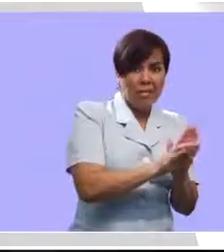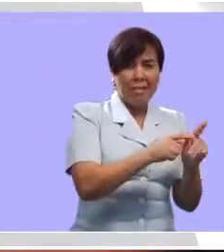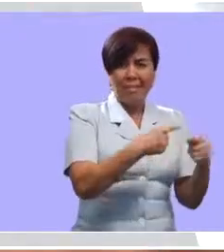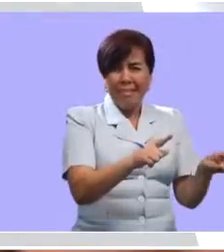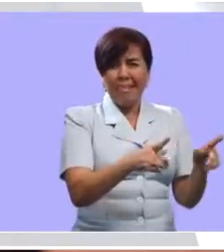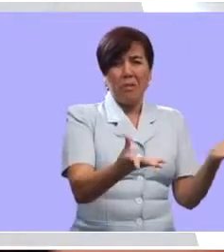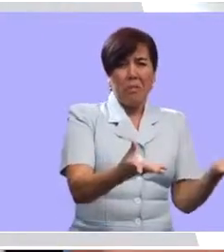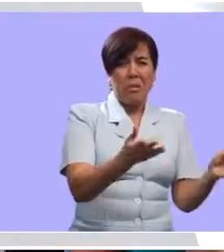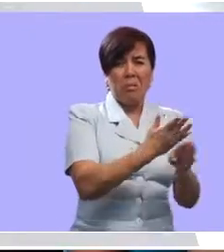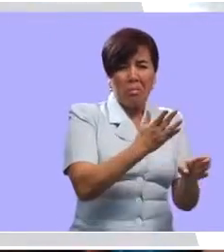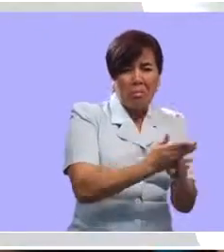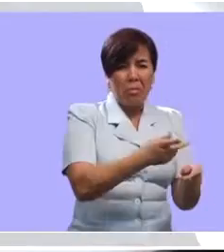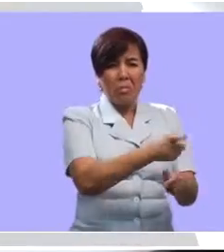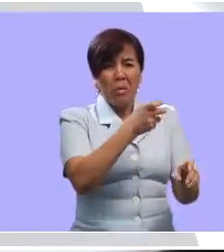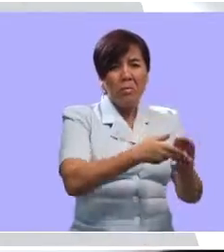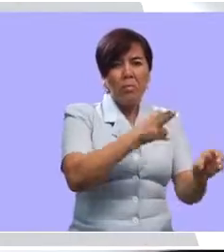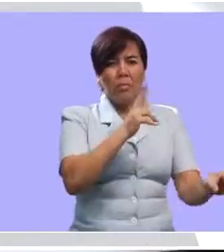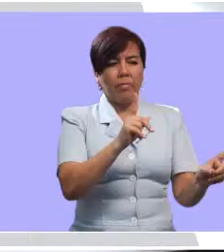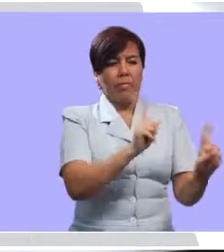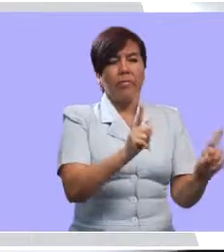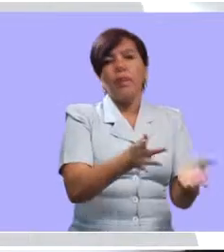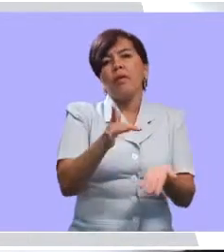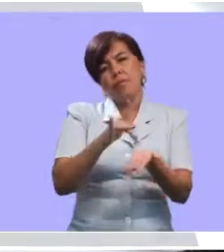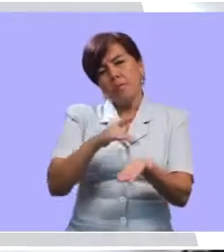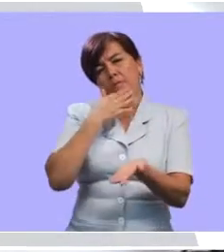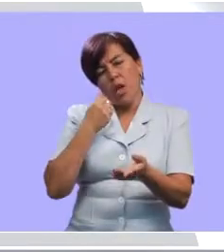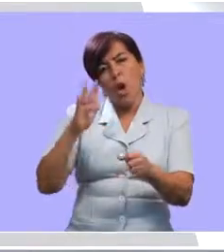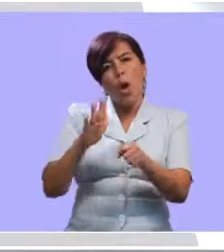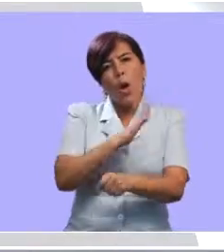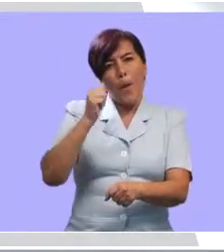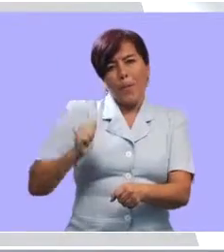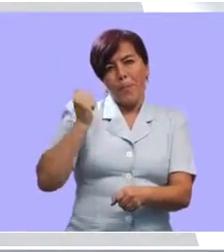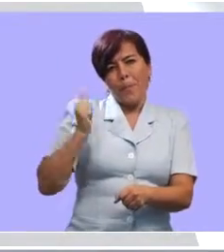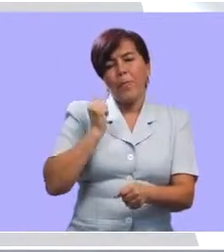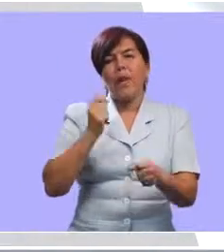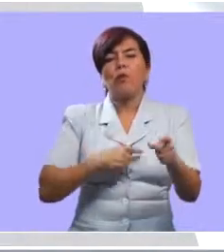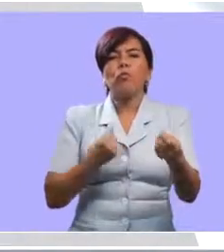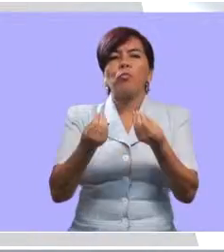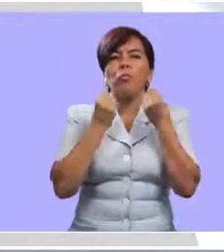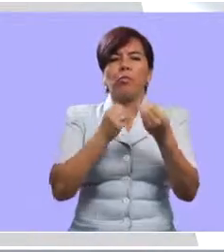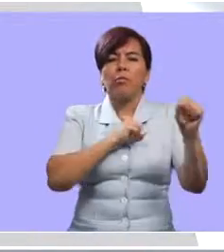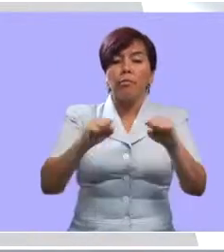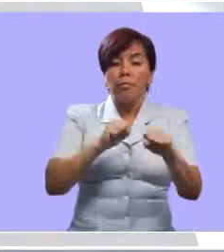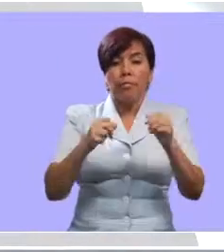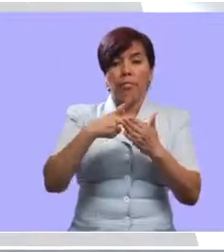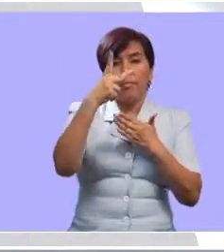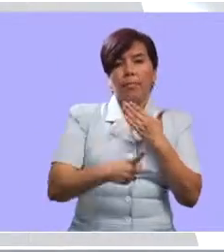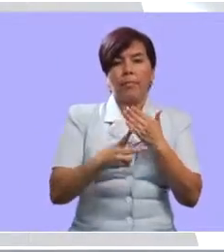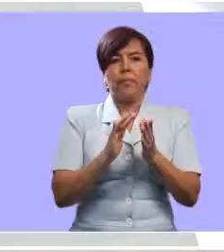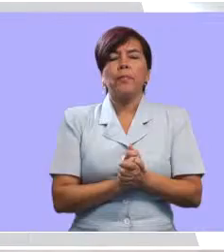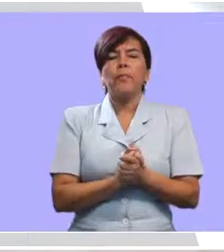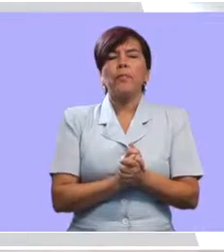metidos, como en toda la adicción, deserción escolar, no sé, entonces pues esa era la idea del